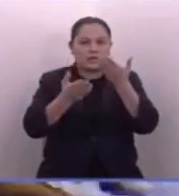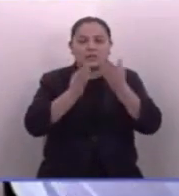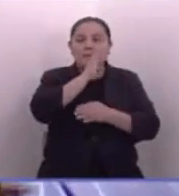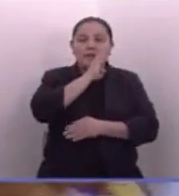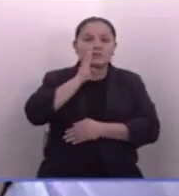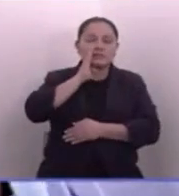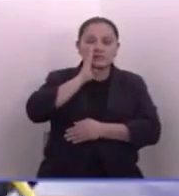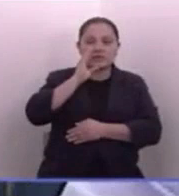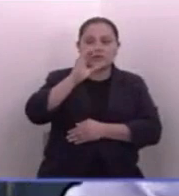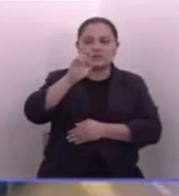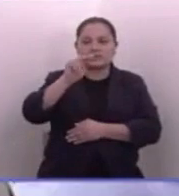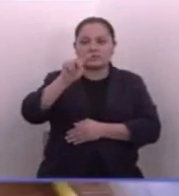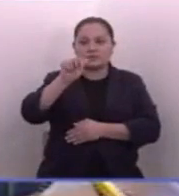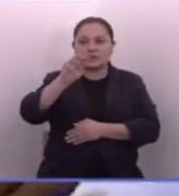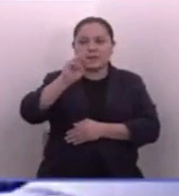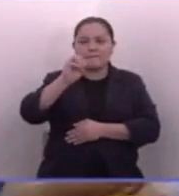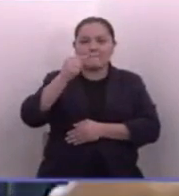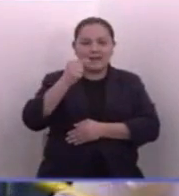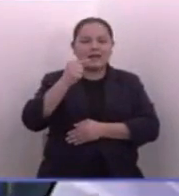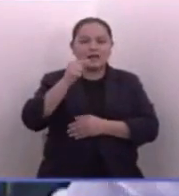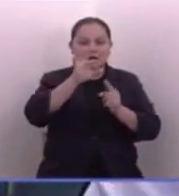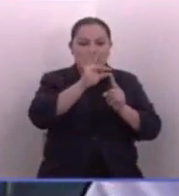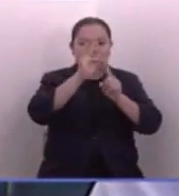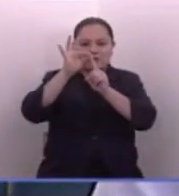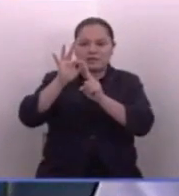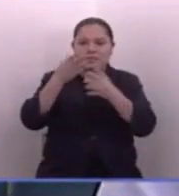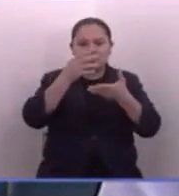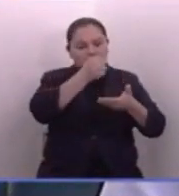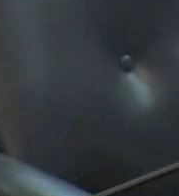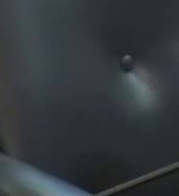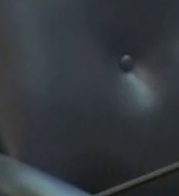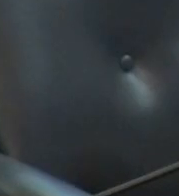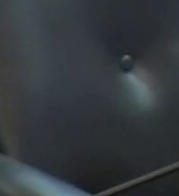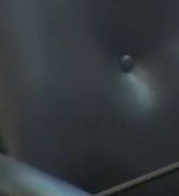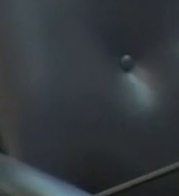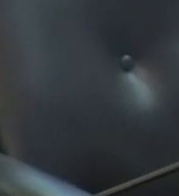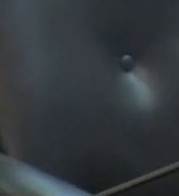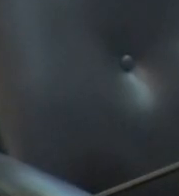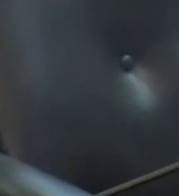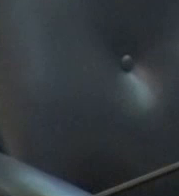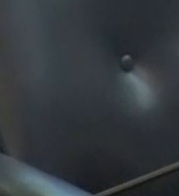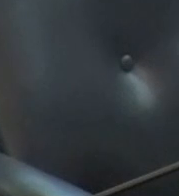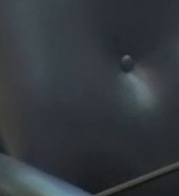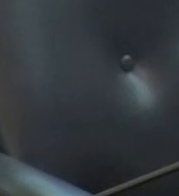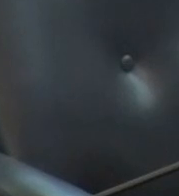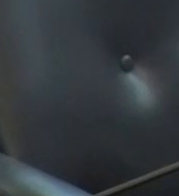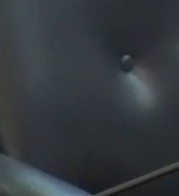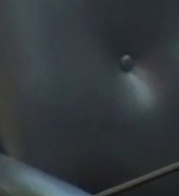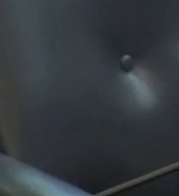el mismo CENTA y el MAC escogitaba para ir a entregar los paquetes. Pero ahora, ¿qué es lo que pasa?